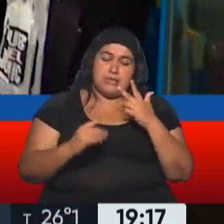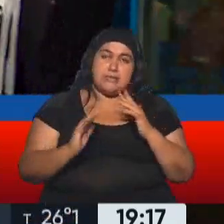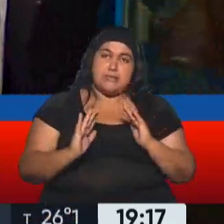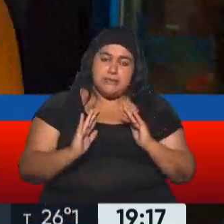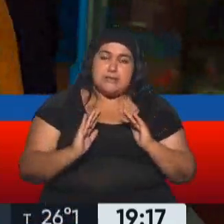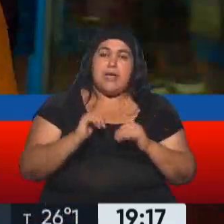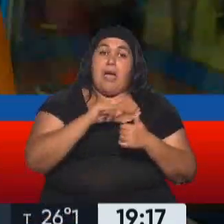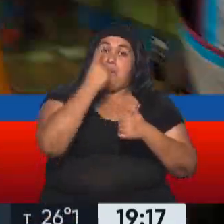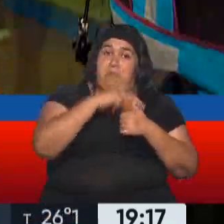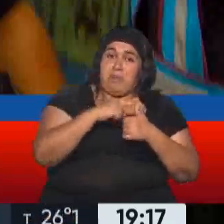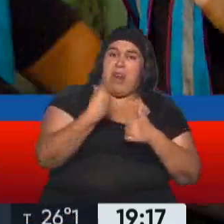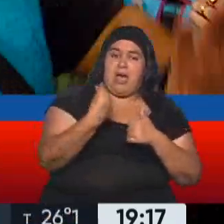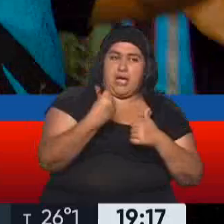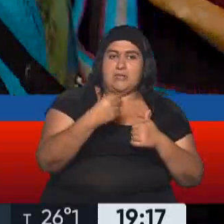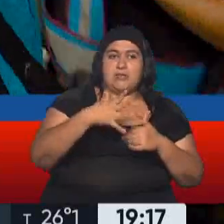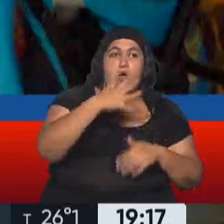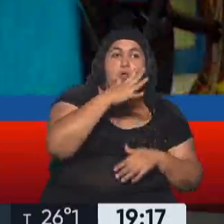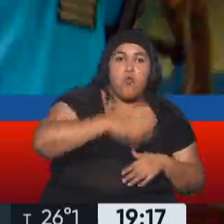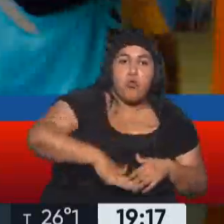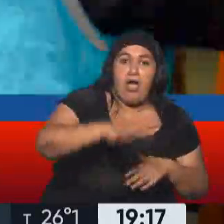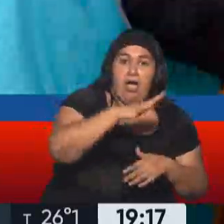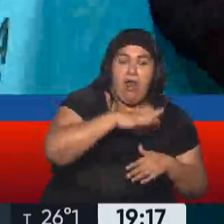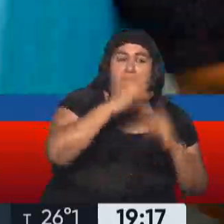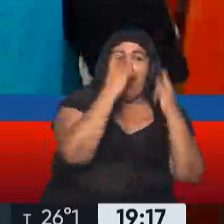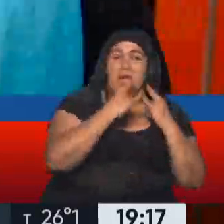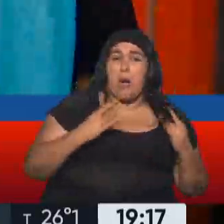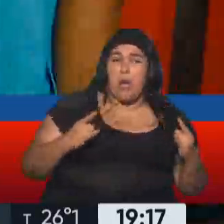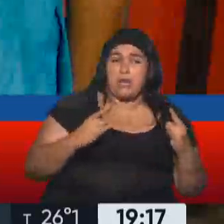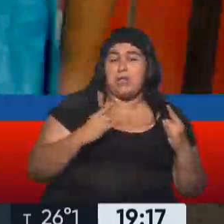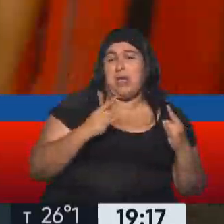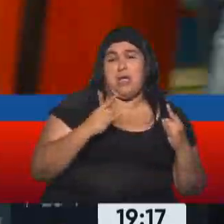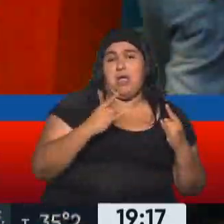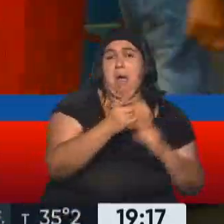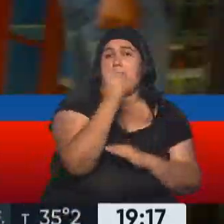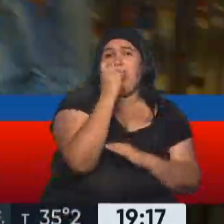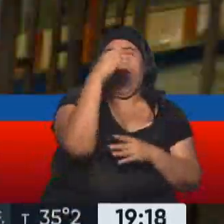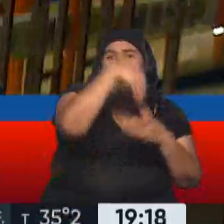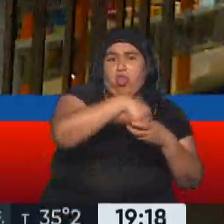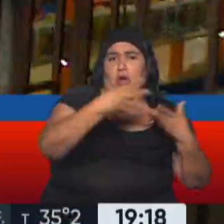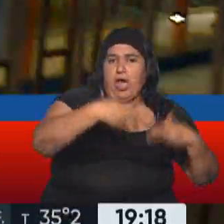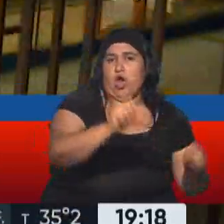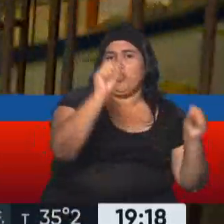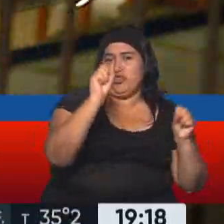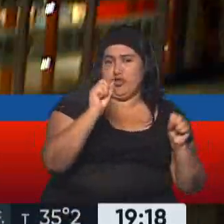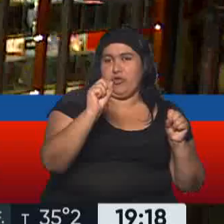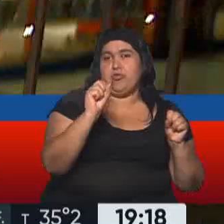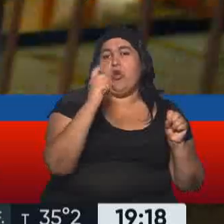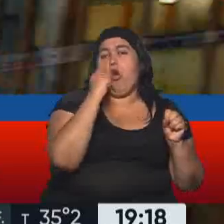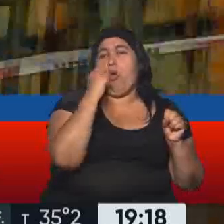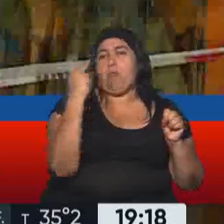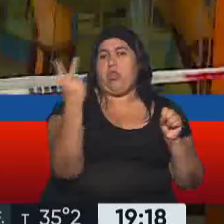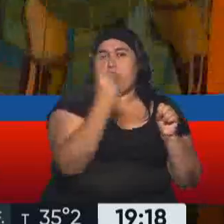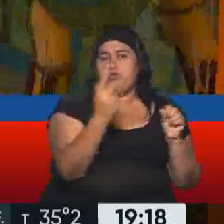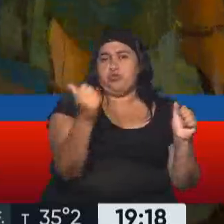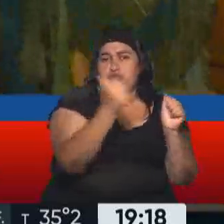La primera es que fue encontrada en una cabaña de pescadores, acompañada por dos hombres que